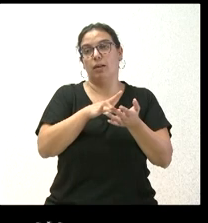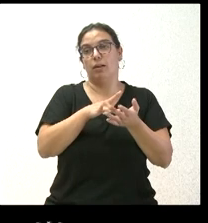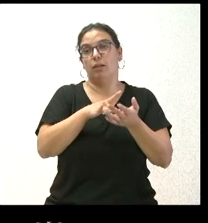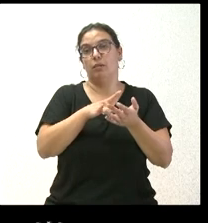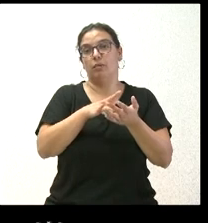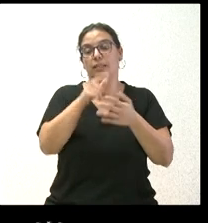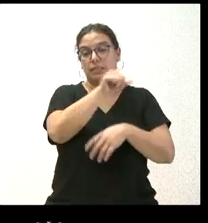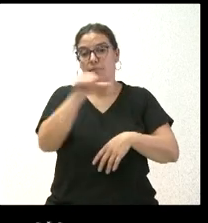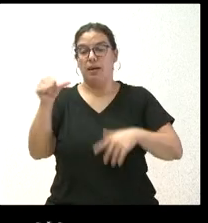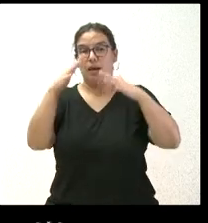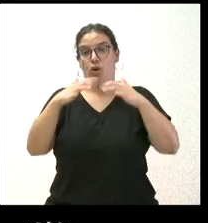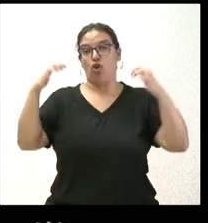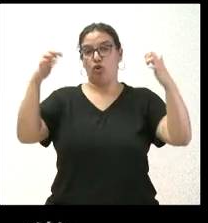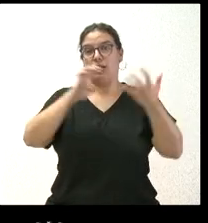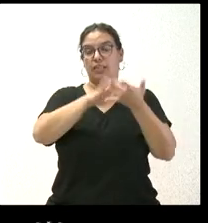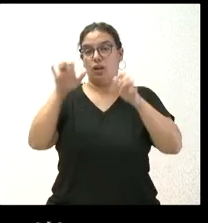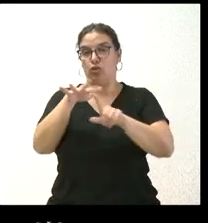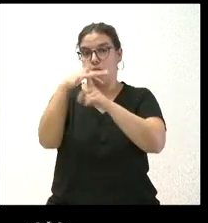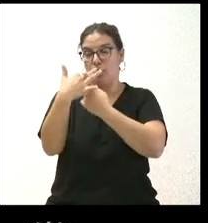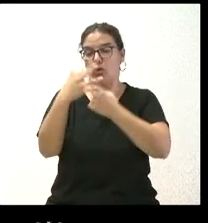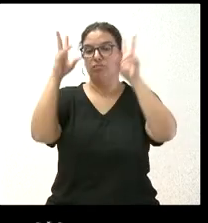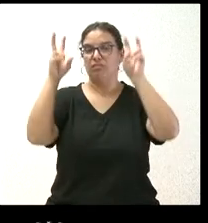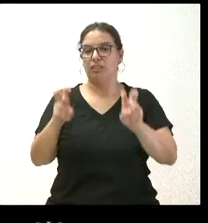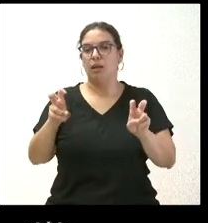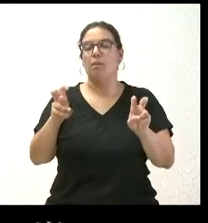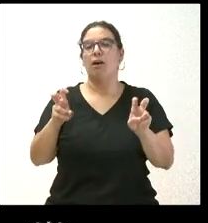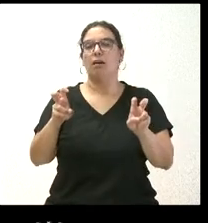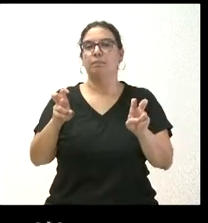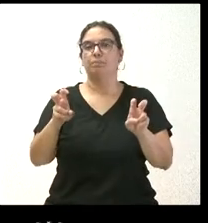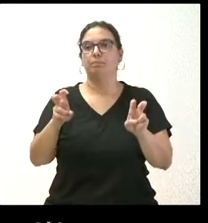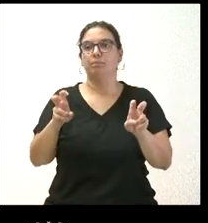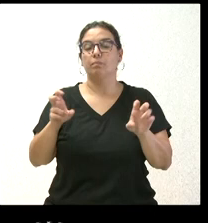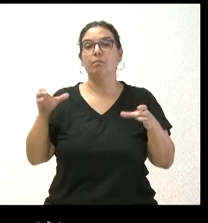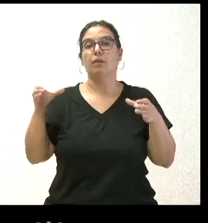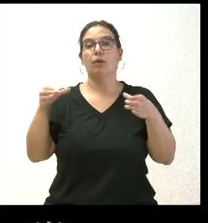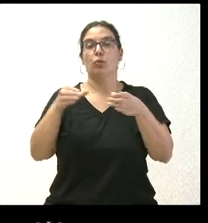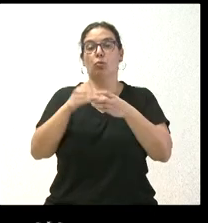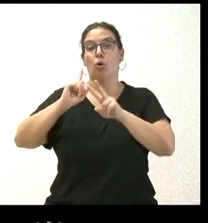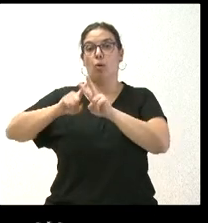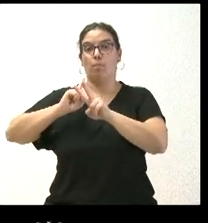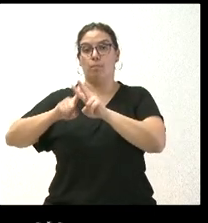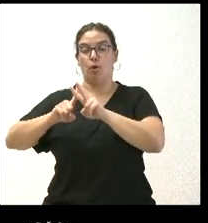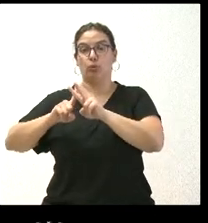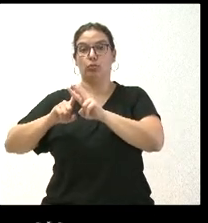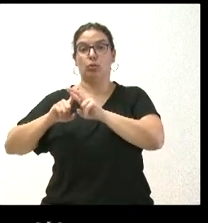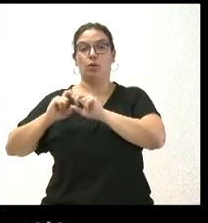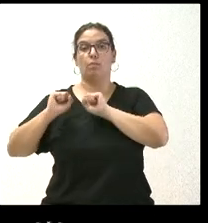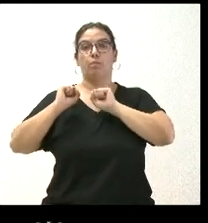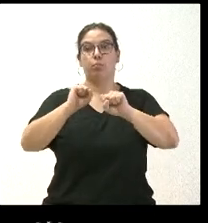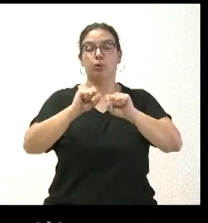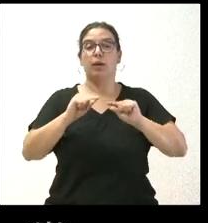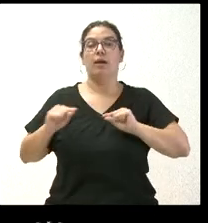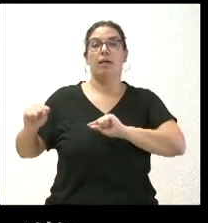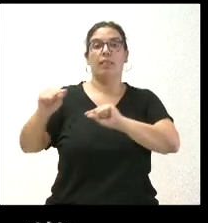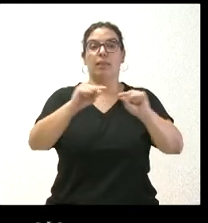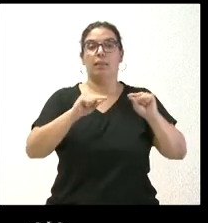esta semana respecto al bloqueo por parte del grupo político Vox del debate del informe de fiscalización